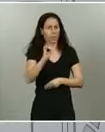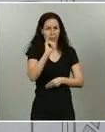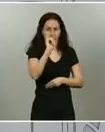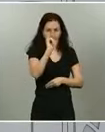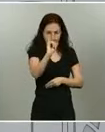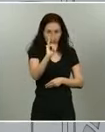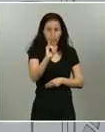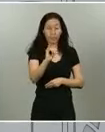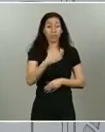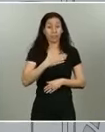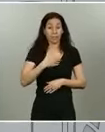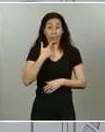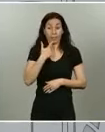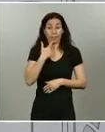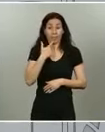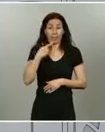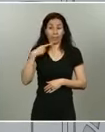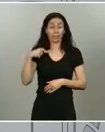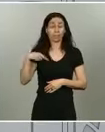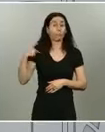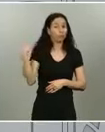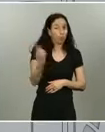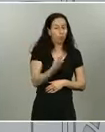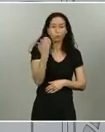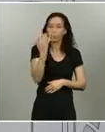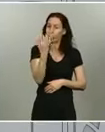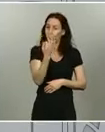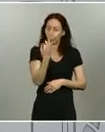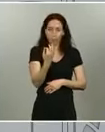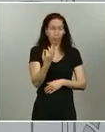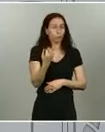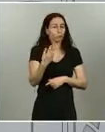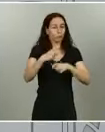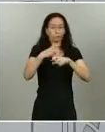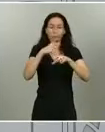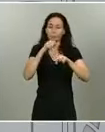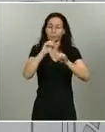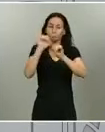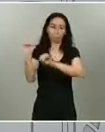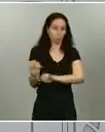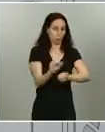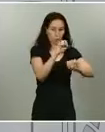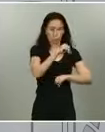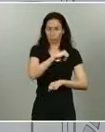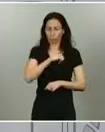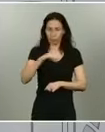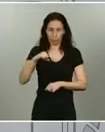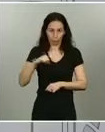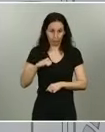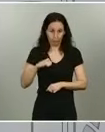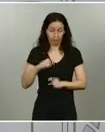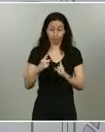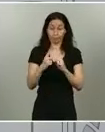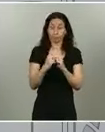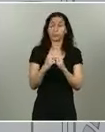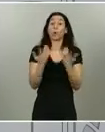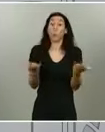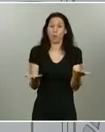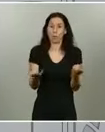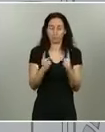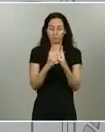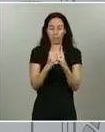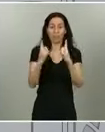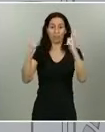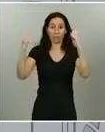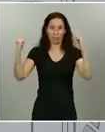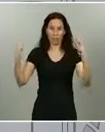teniendo que mantener las medidas de protección personal. Esas medidas son el distanciamiento, cuando no es posible el uso